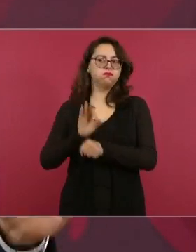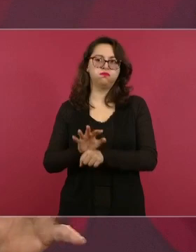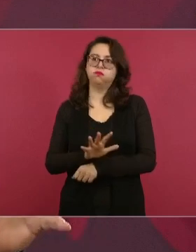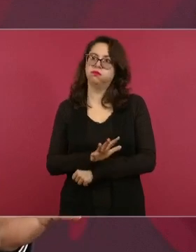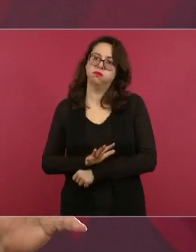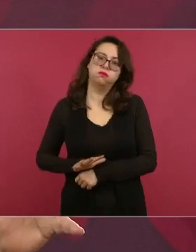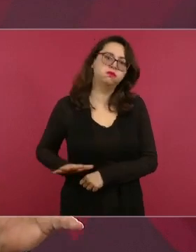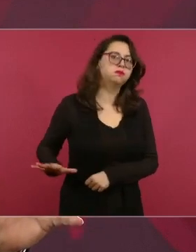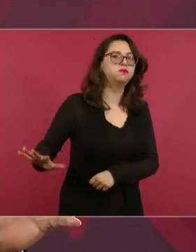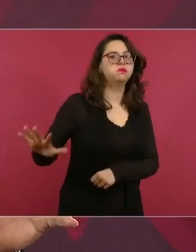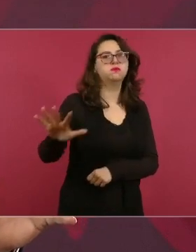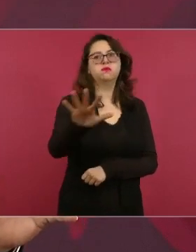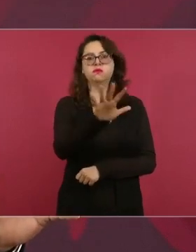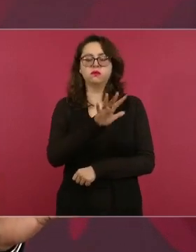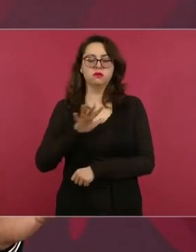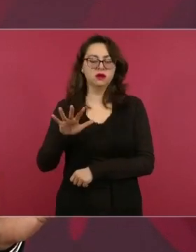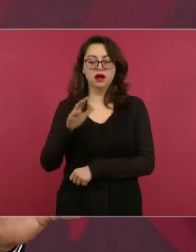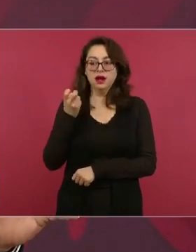más importante